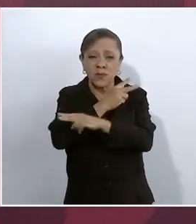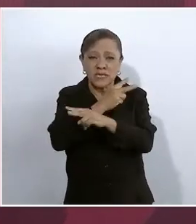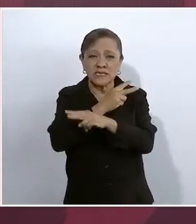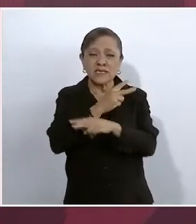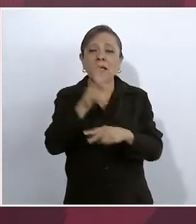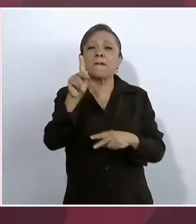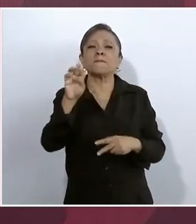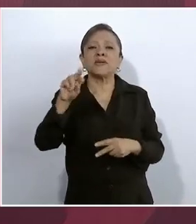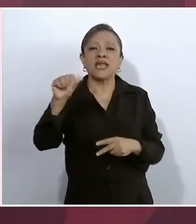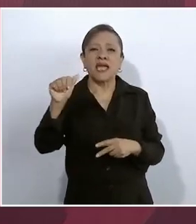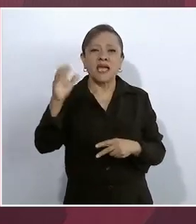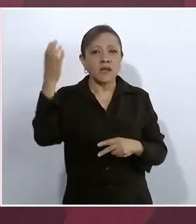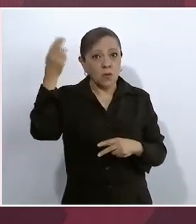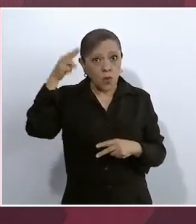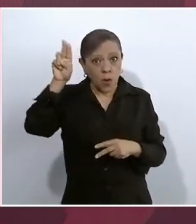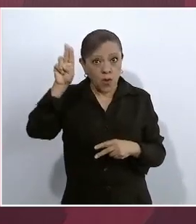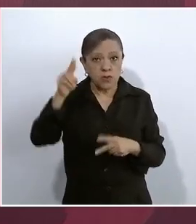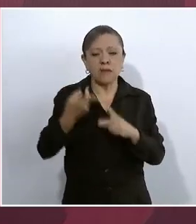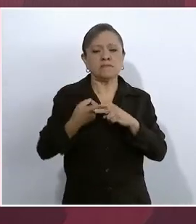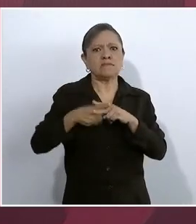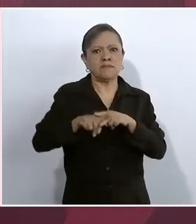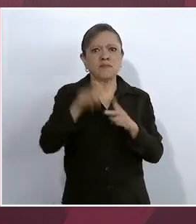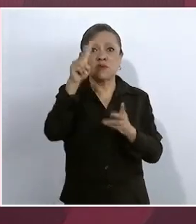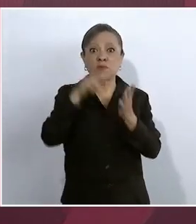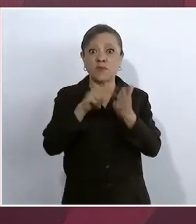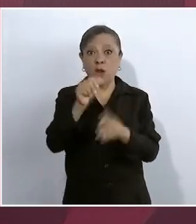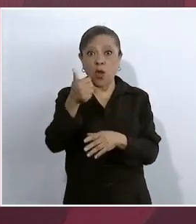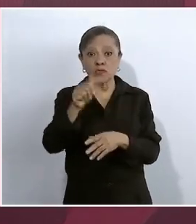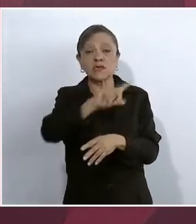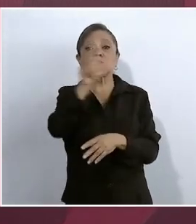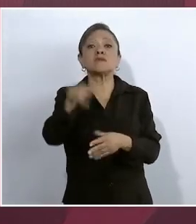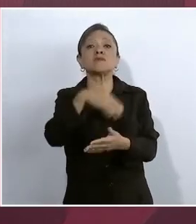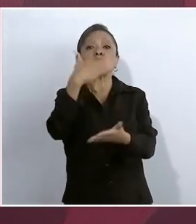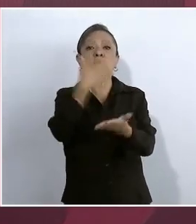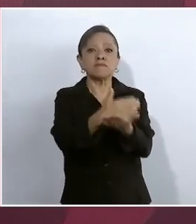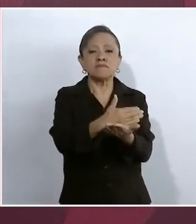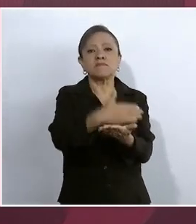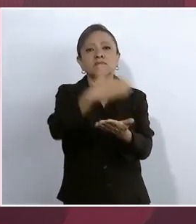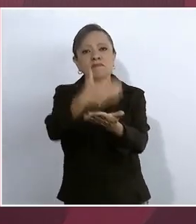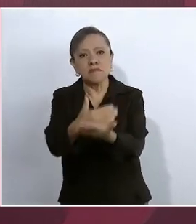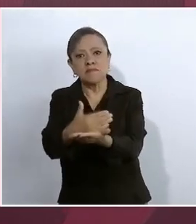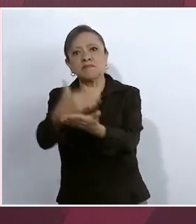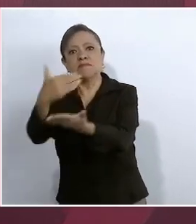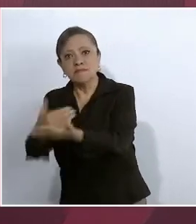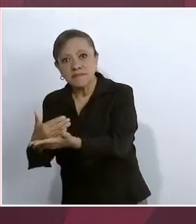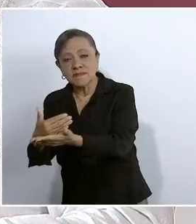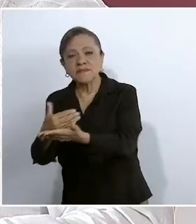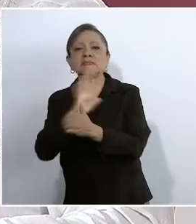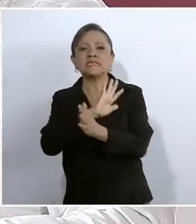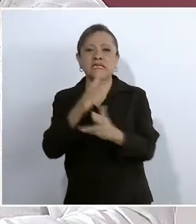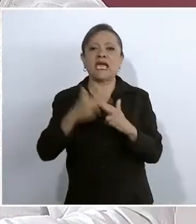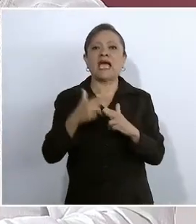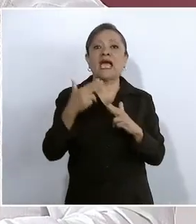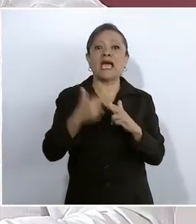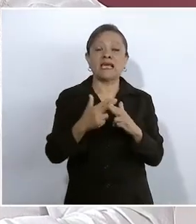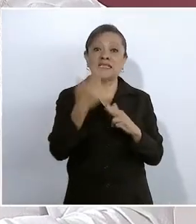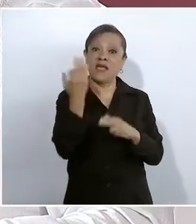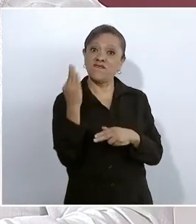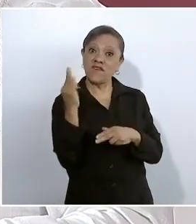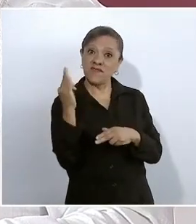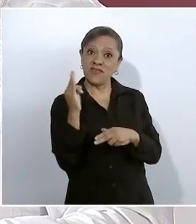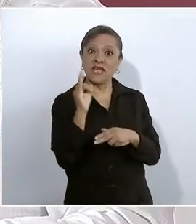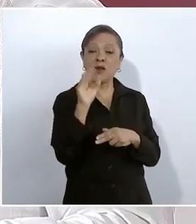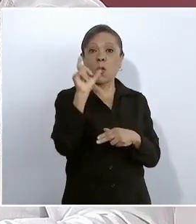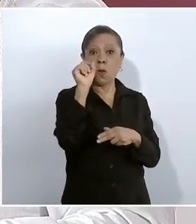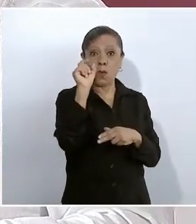Las obras iniciaron en 2011, pero fueron suspendidas en diferentes ocasiones, y fue hasta febrero de 2021 que usted,